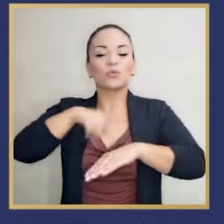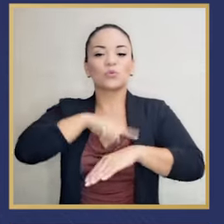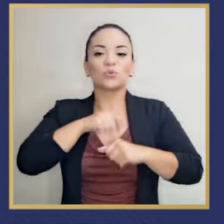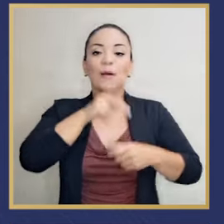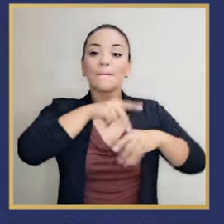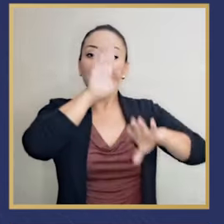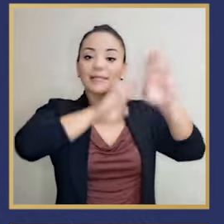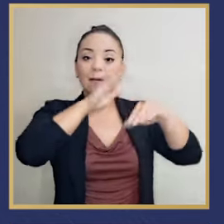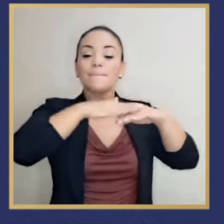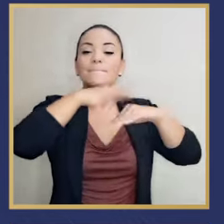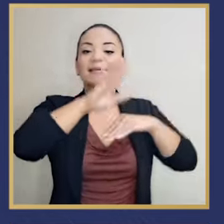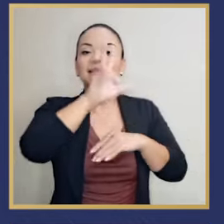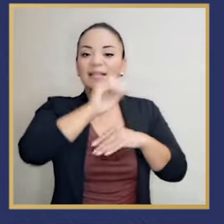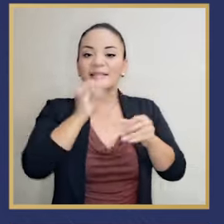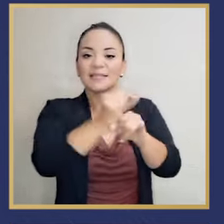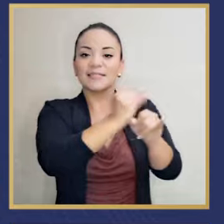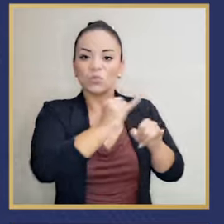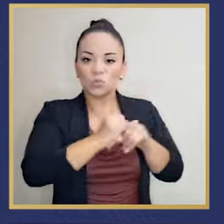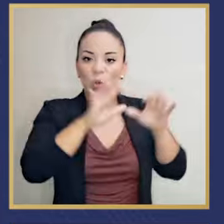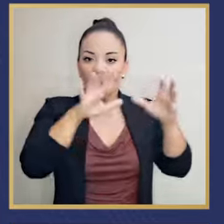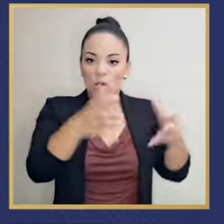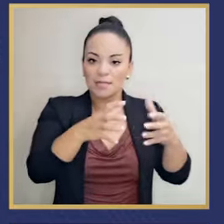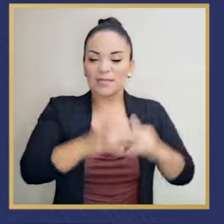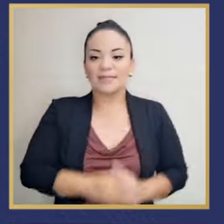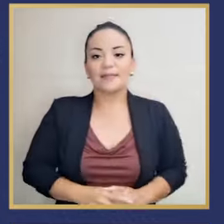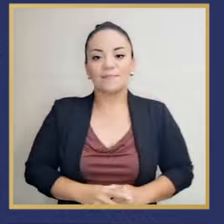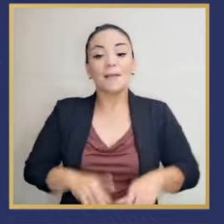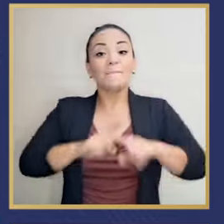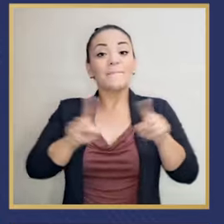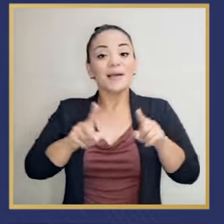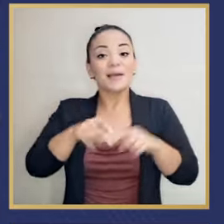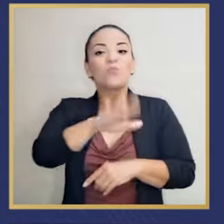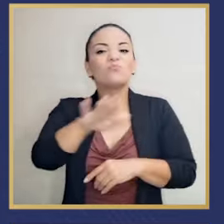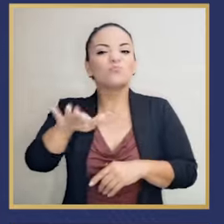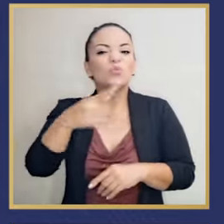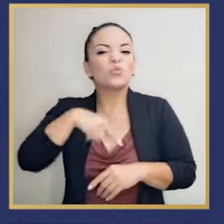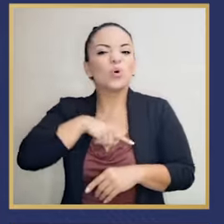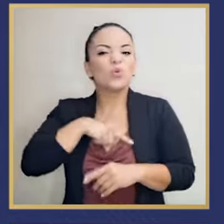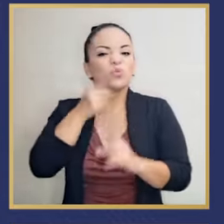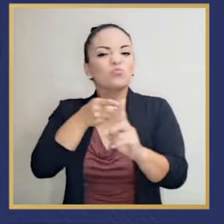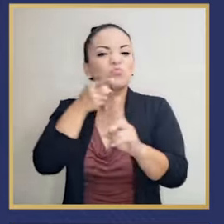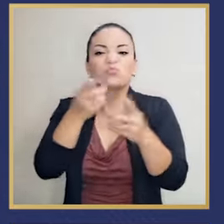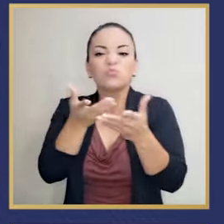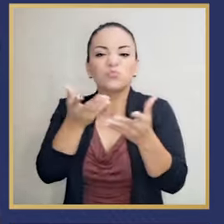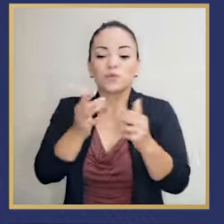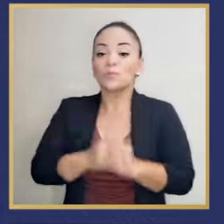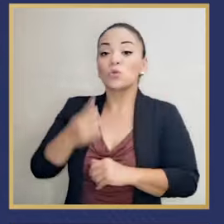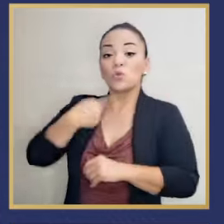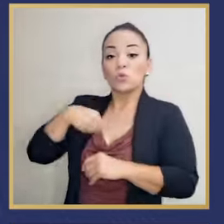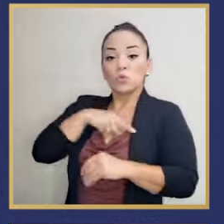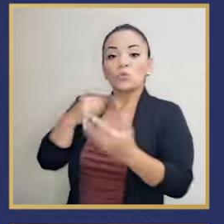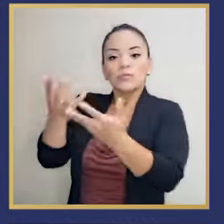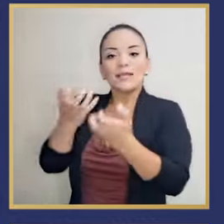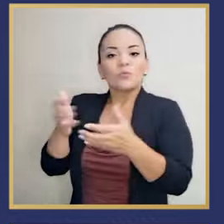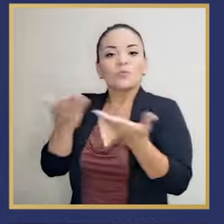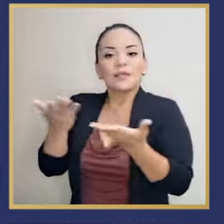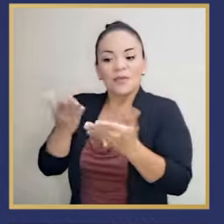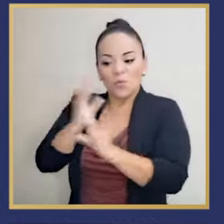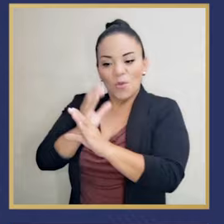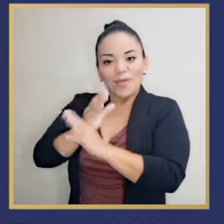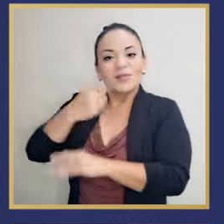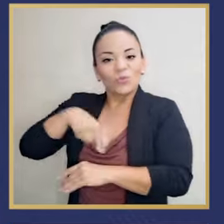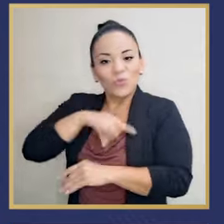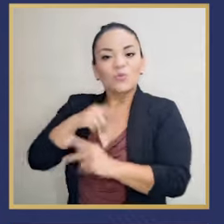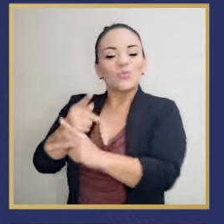Adolescencia? Participaron más de 30 instituciones juntas, pero, chiquillos, ¿qué queremos lograr con esto? Nosotros queremos que